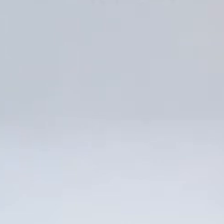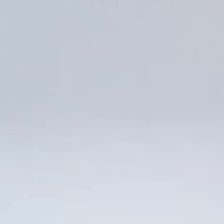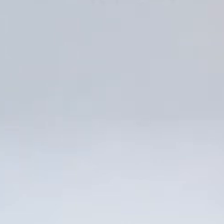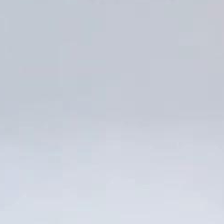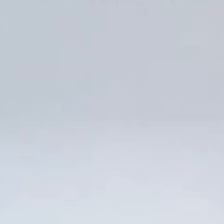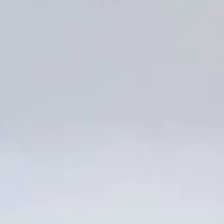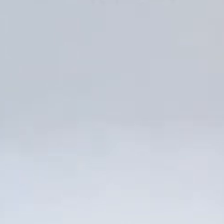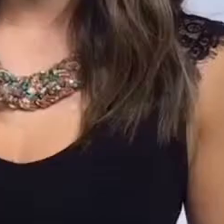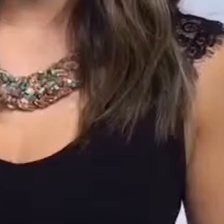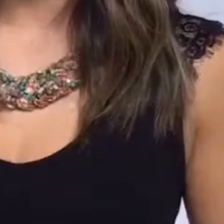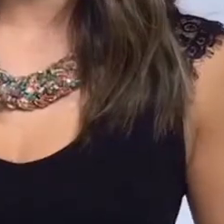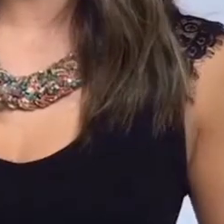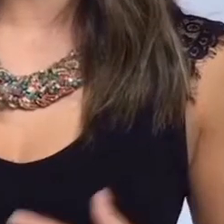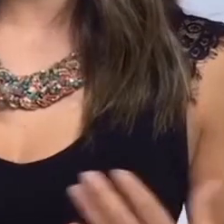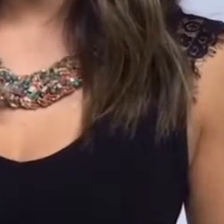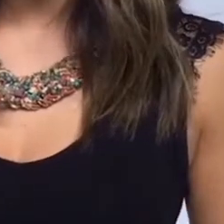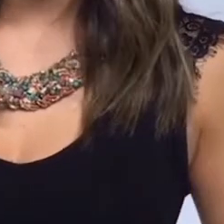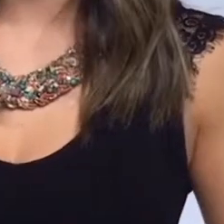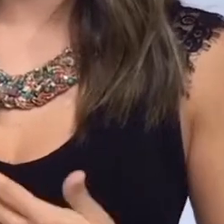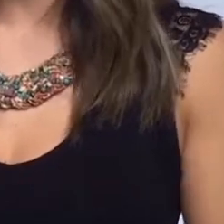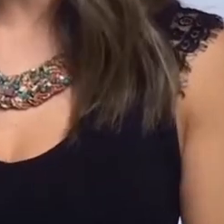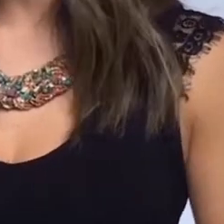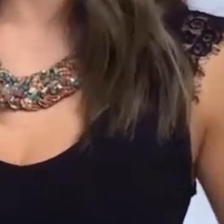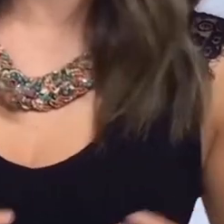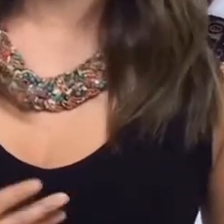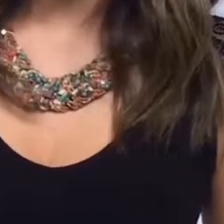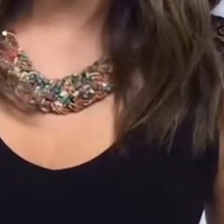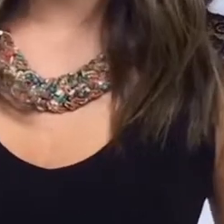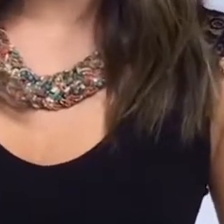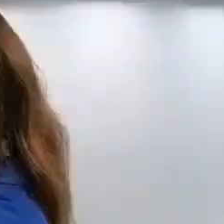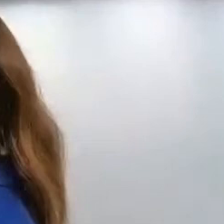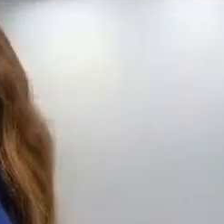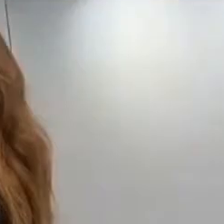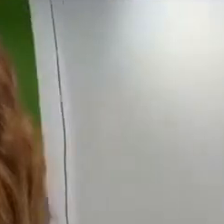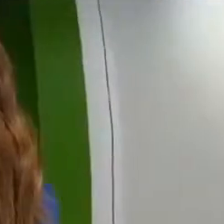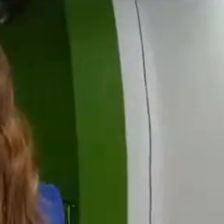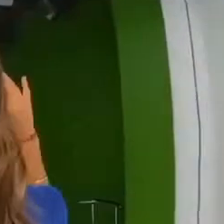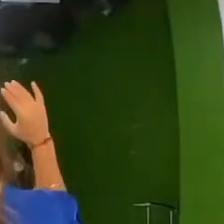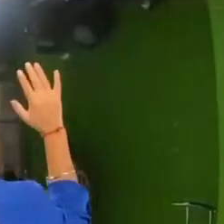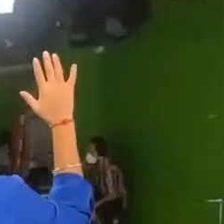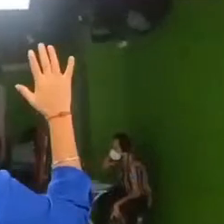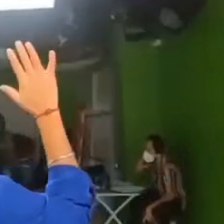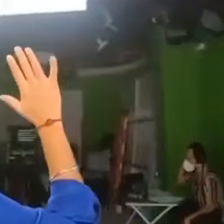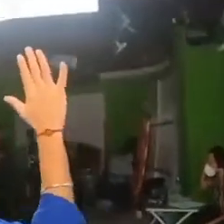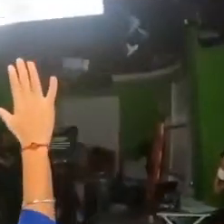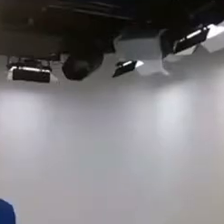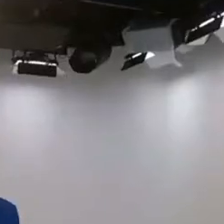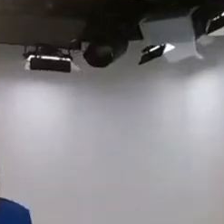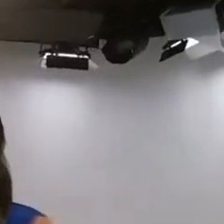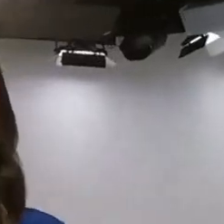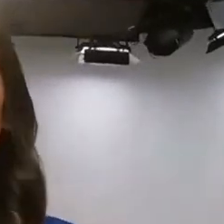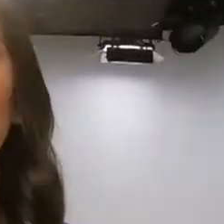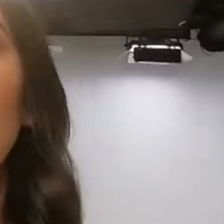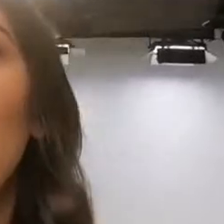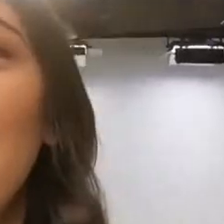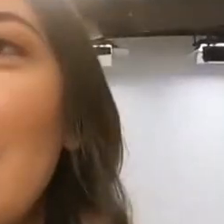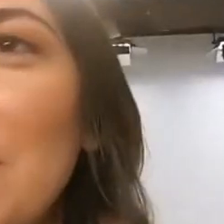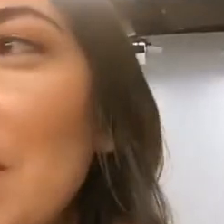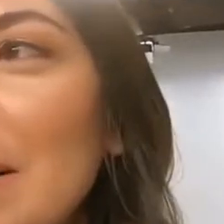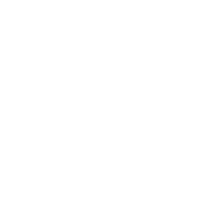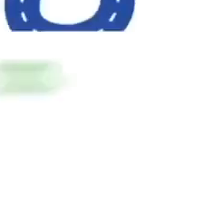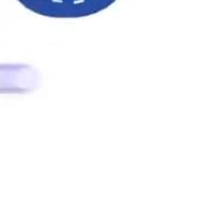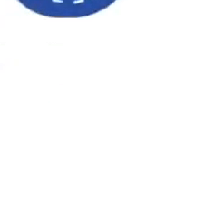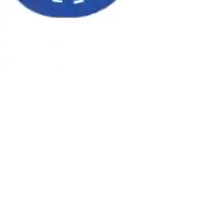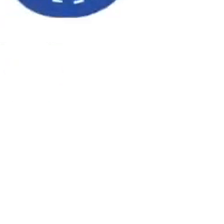...utilizando diferentes recursos, utilizando la tecnología, la televisión, la radio y la verdad es que creo que esta experiencia no la van olvidar